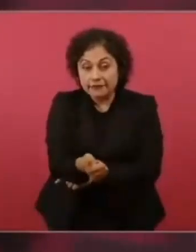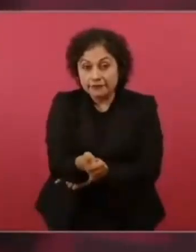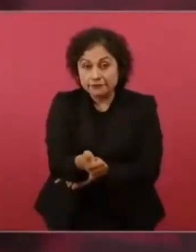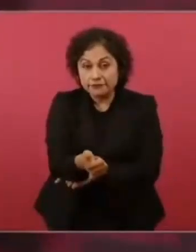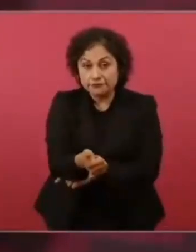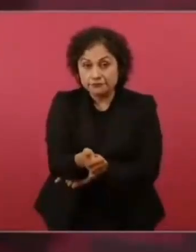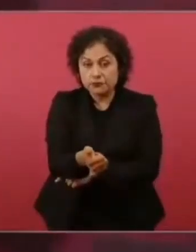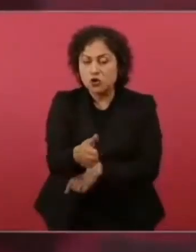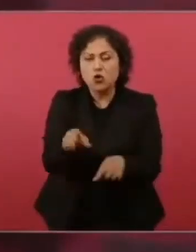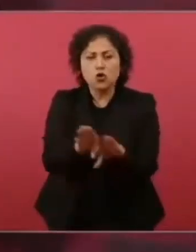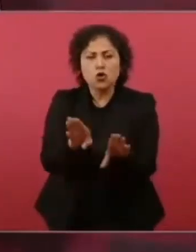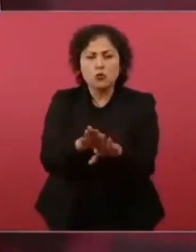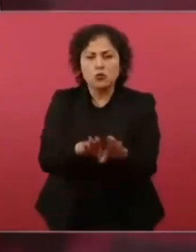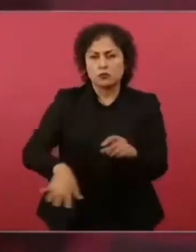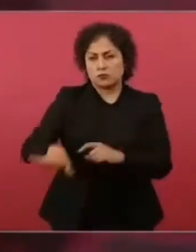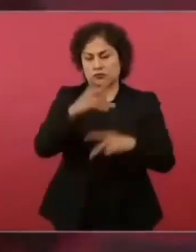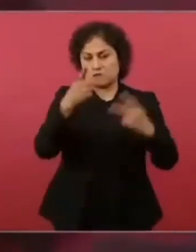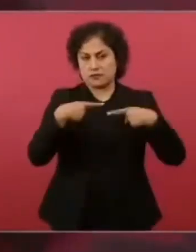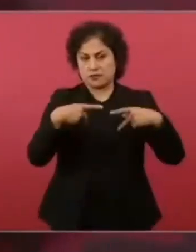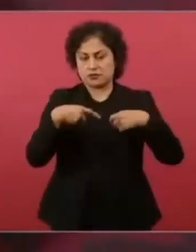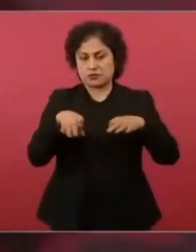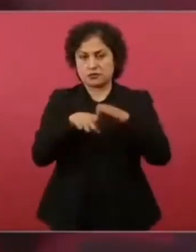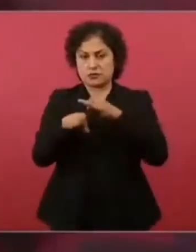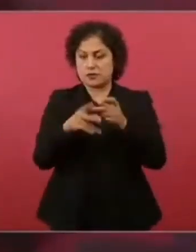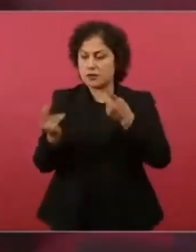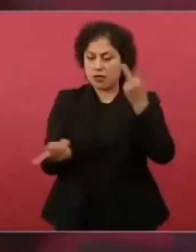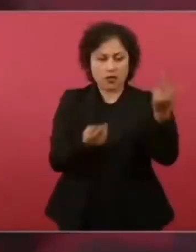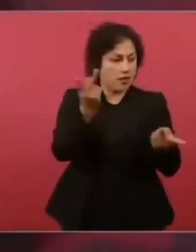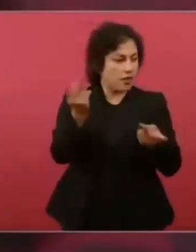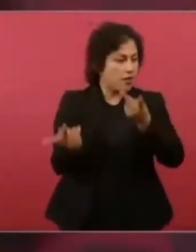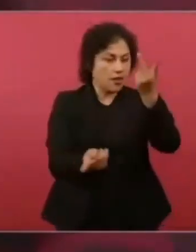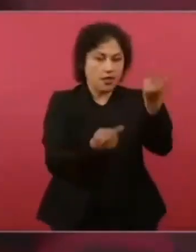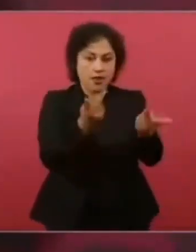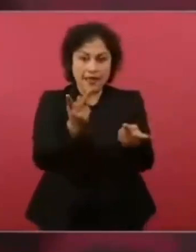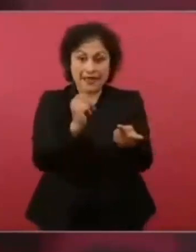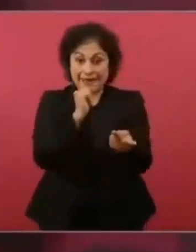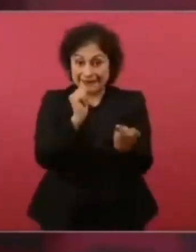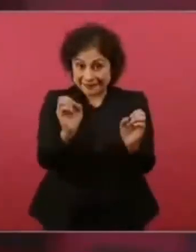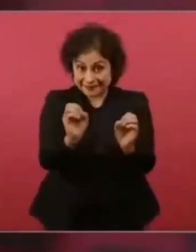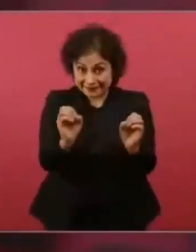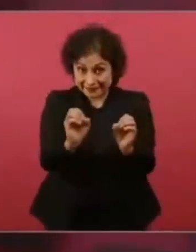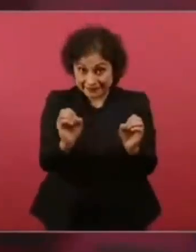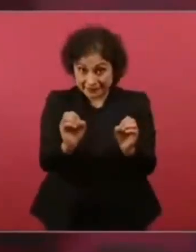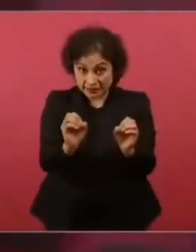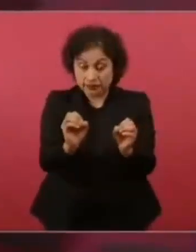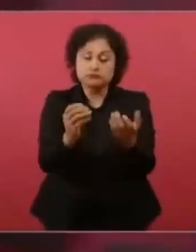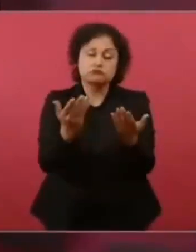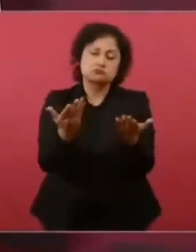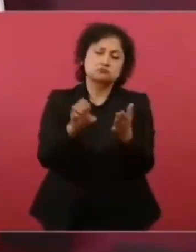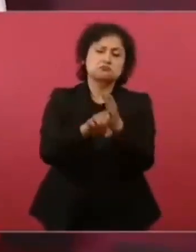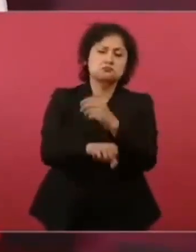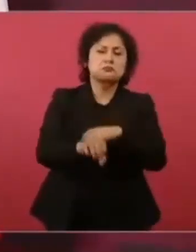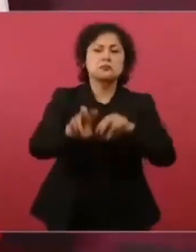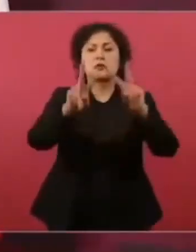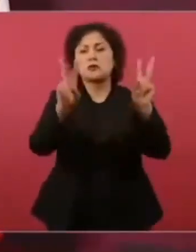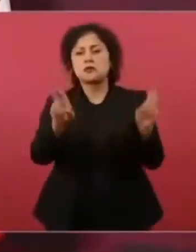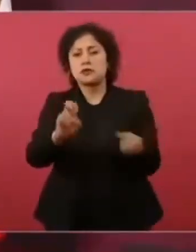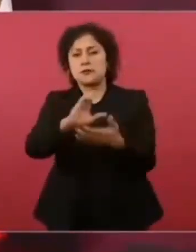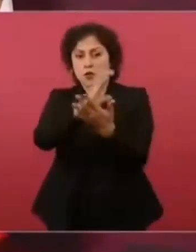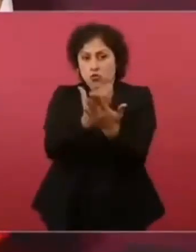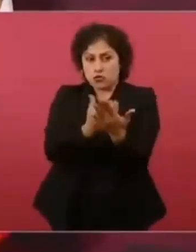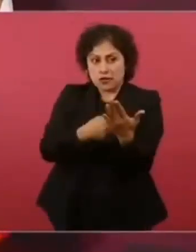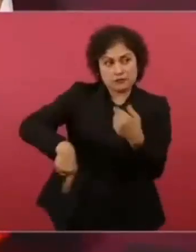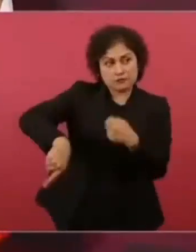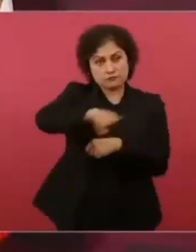consulta al trabajador sobre el contrato colectivo, porque ahora